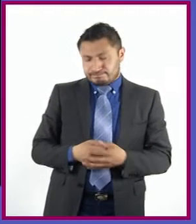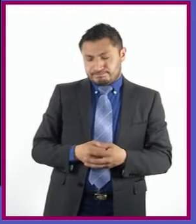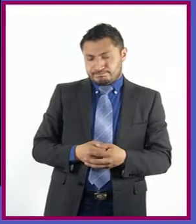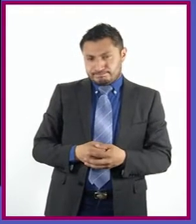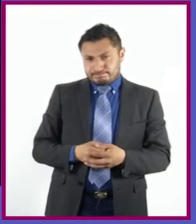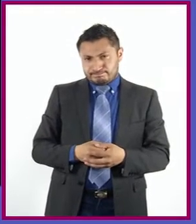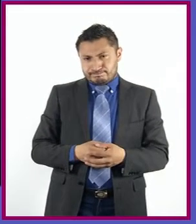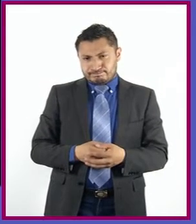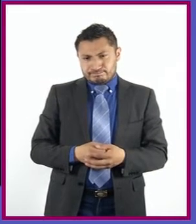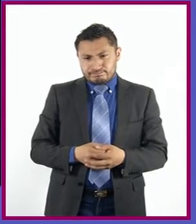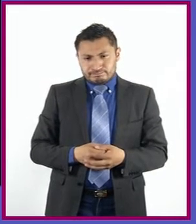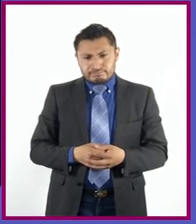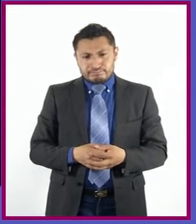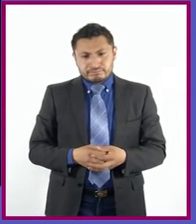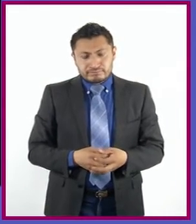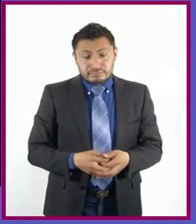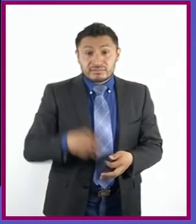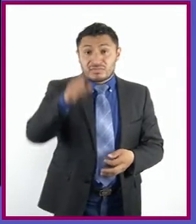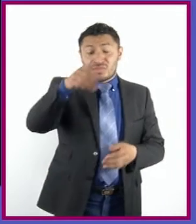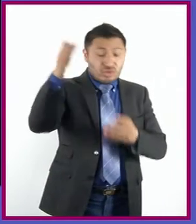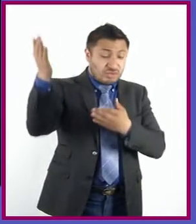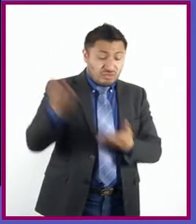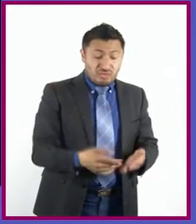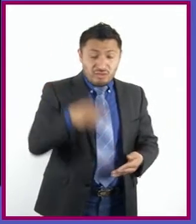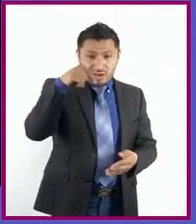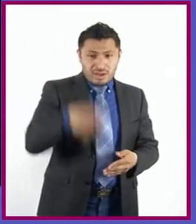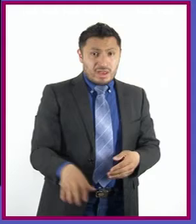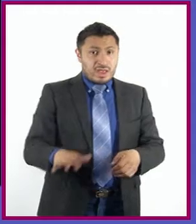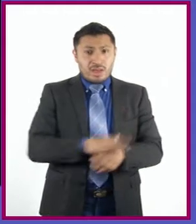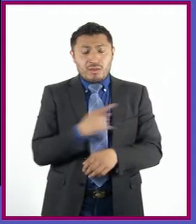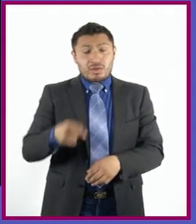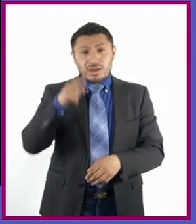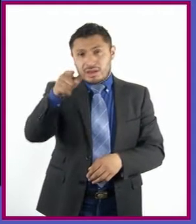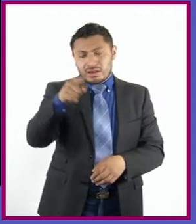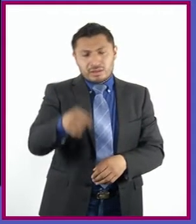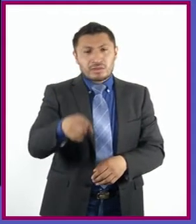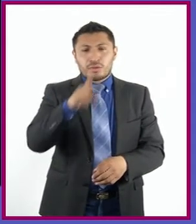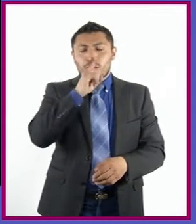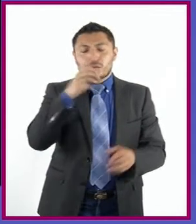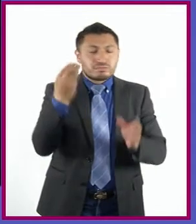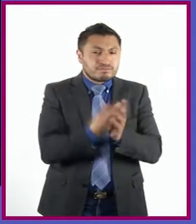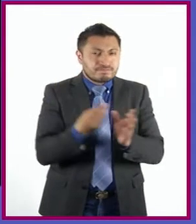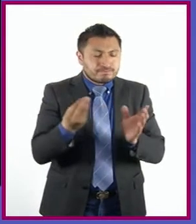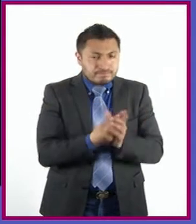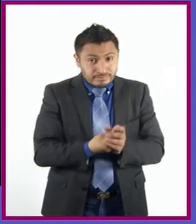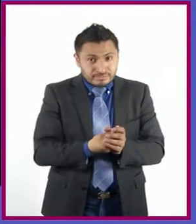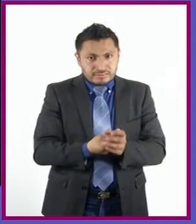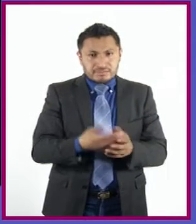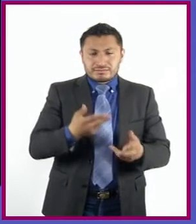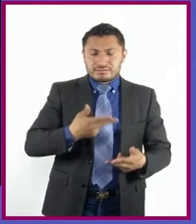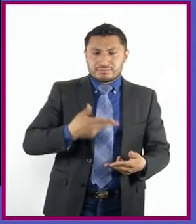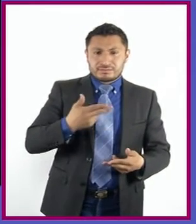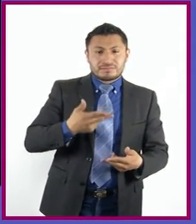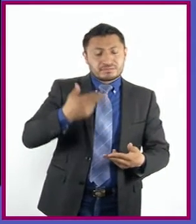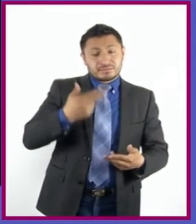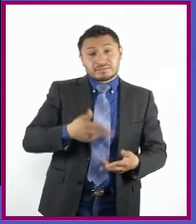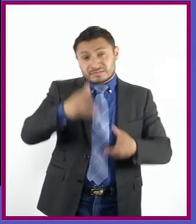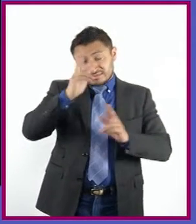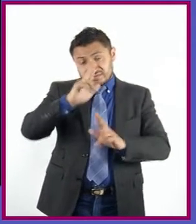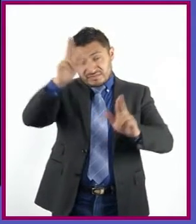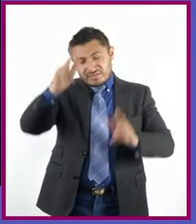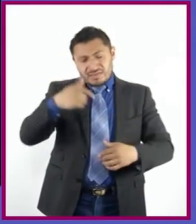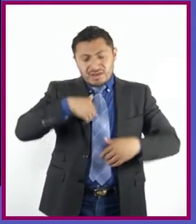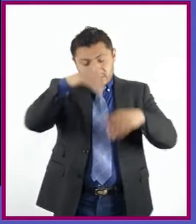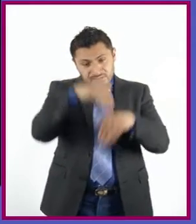He melgado que tú fueses la que llegaste hasta aquí porque de ti solamente fuera un secreto. Honra, señora, a quien te